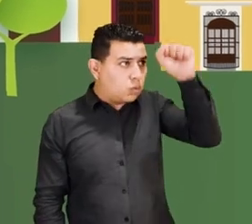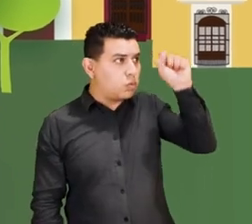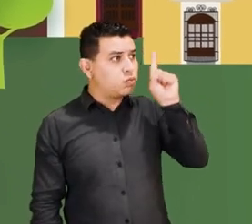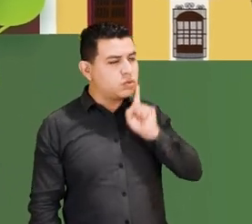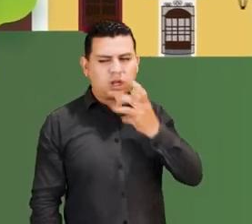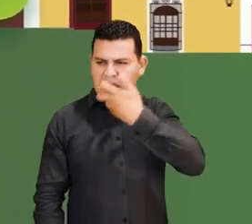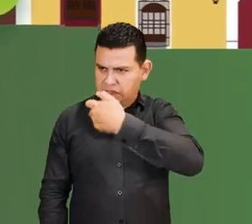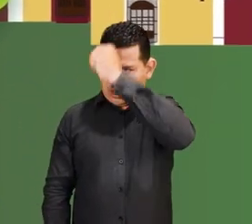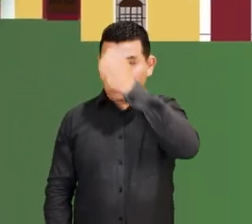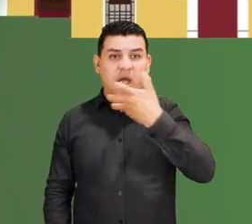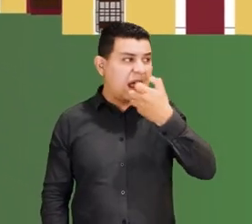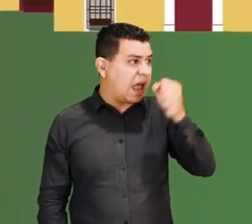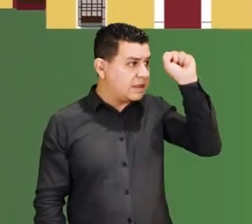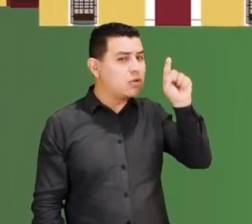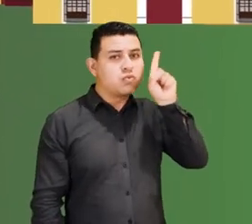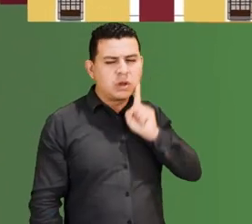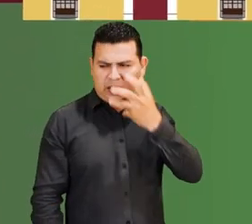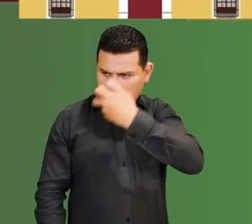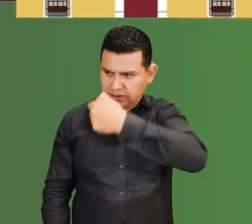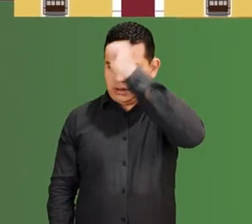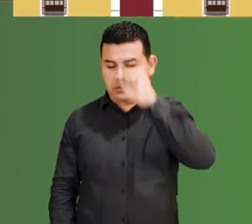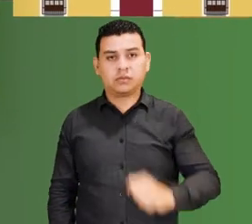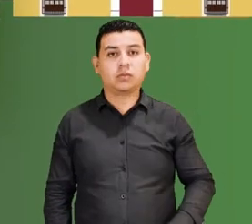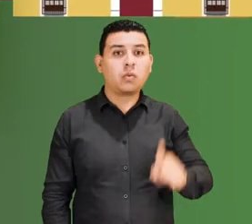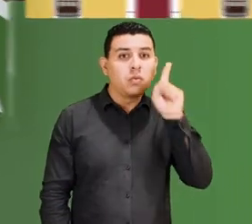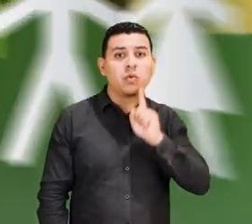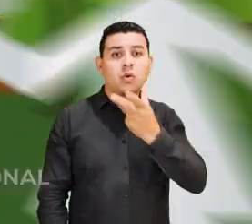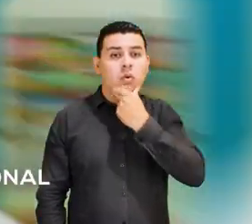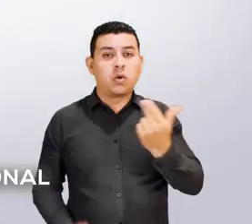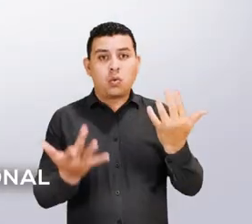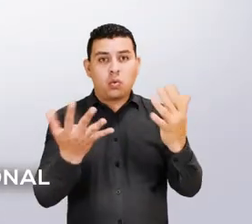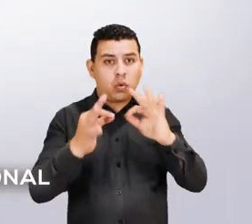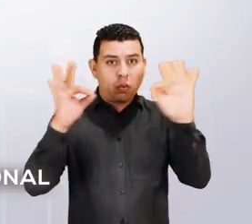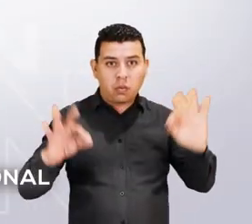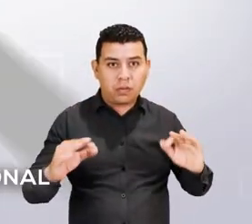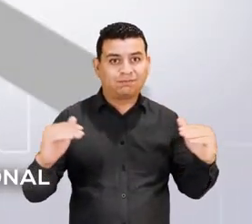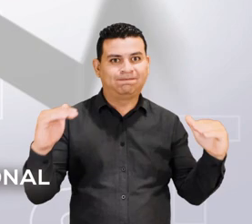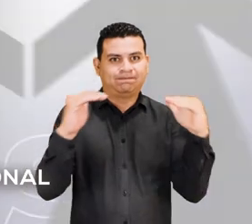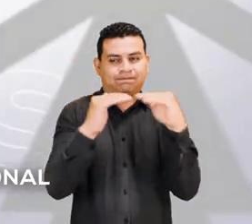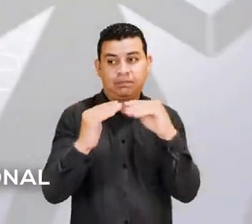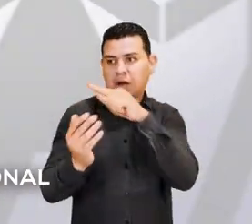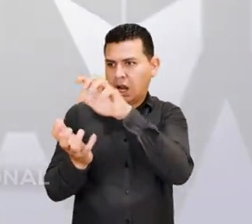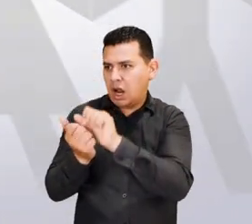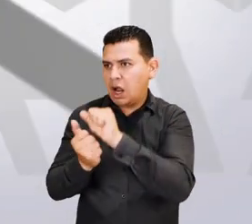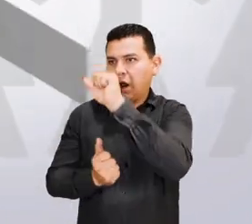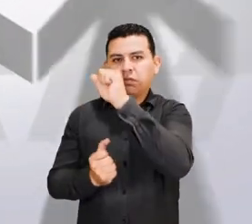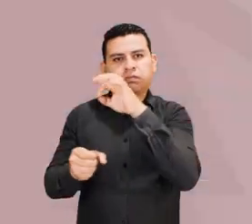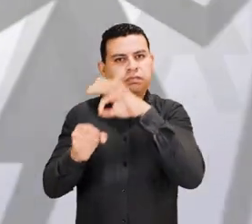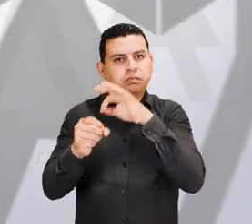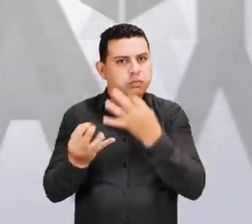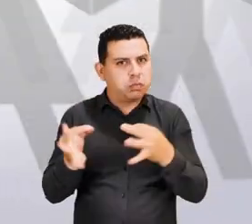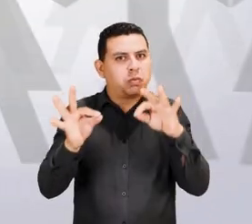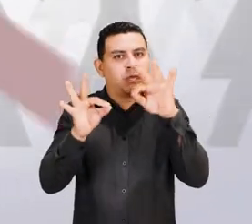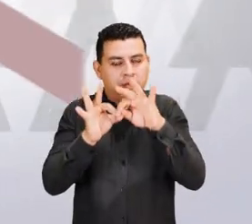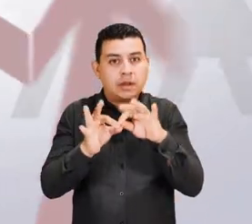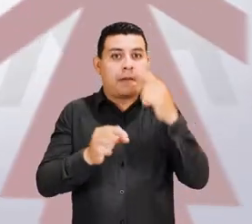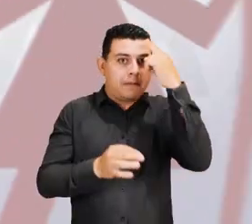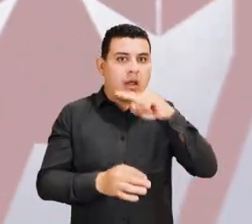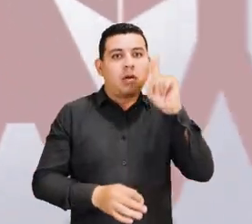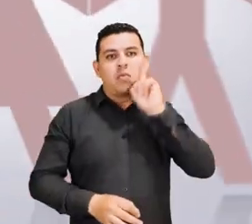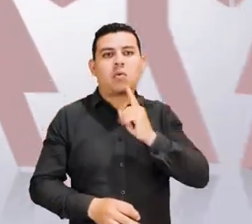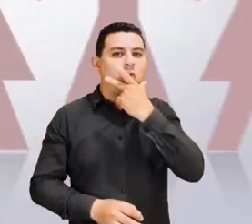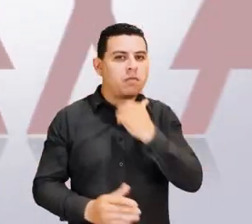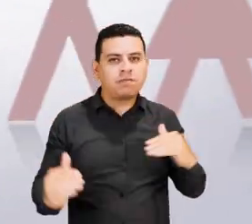Candidata. Candidato. Candidata. Candidato. La paridad electoral es un principio constitucional que asegura la participación